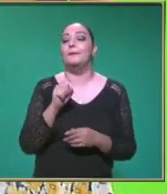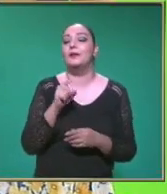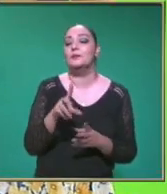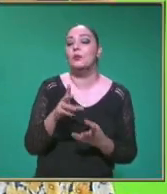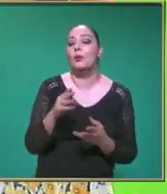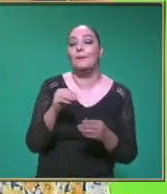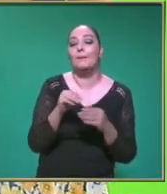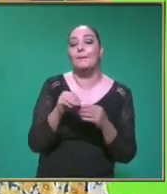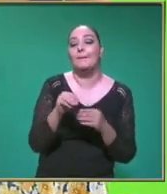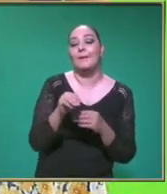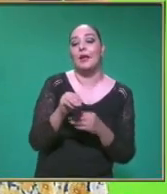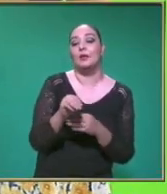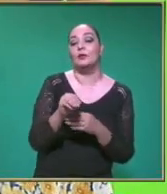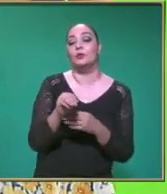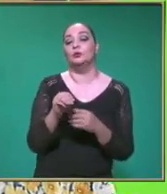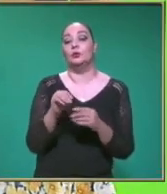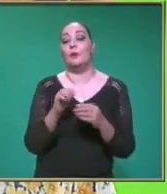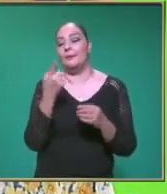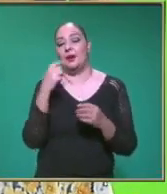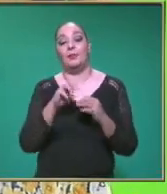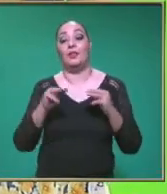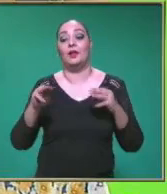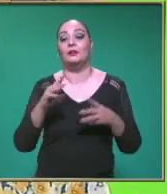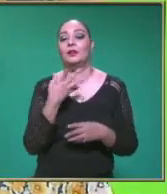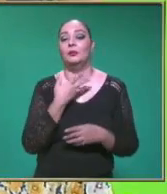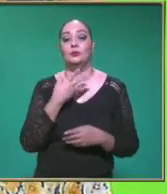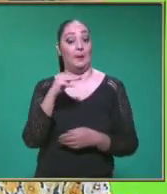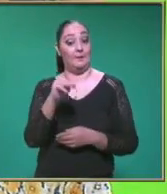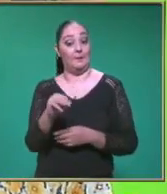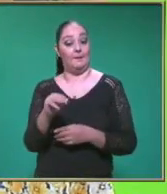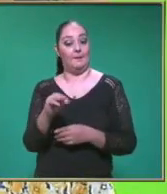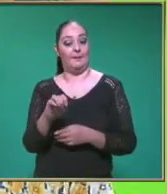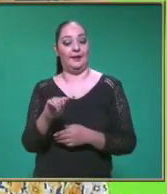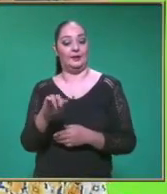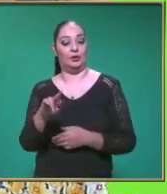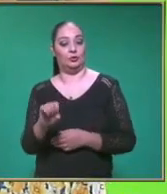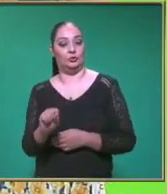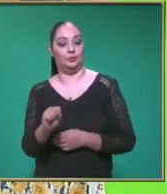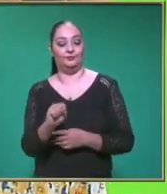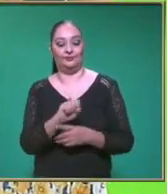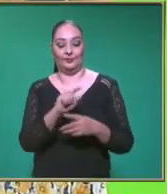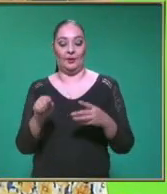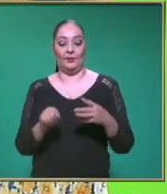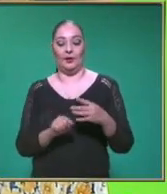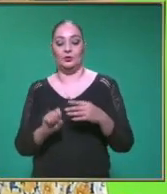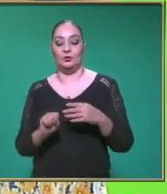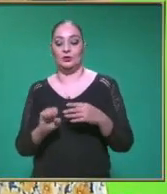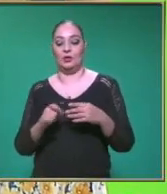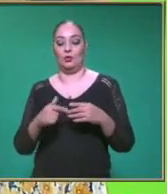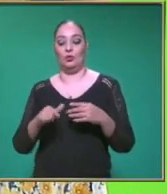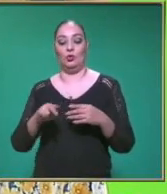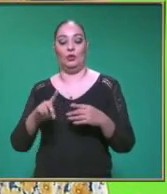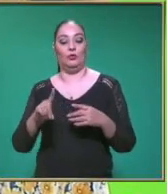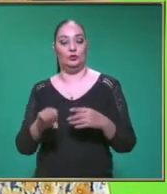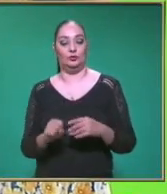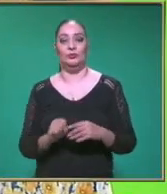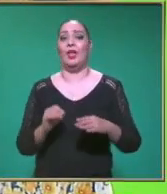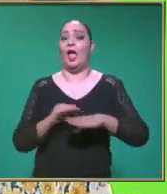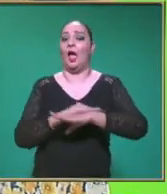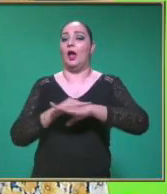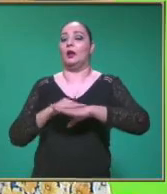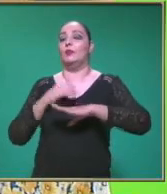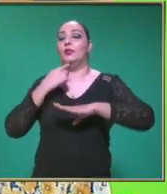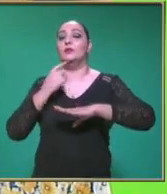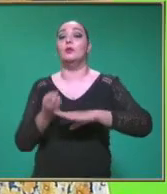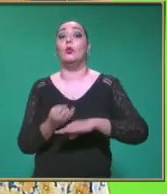Tenemos metros Y tenemos segundos En la parte de arriba El desplazamiento El recorrido Lo que recorrió O